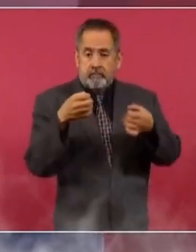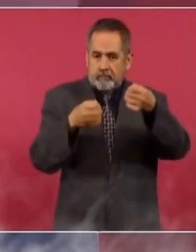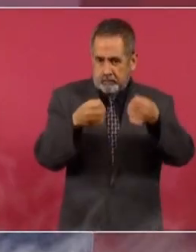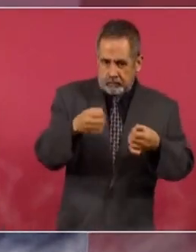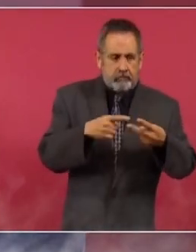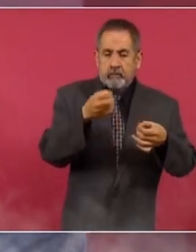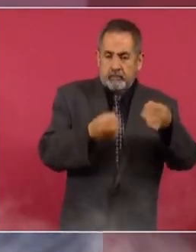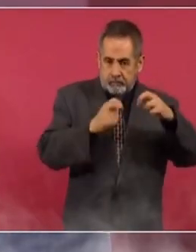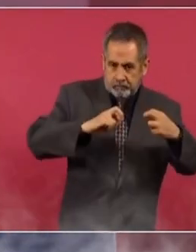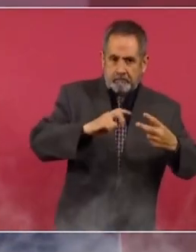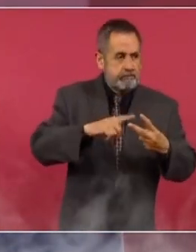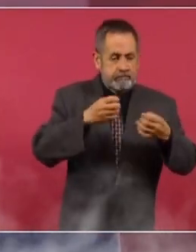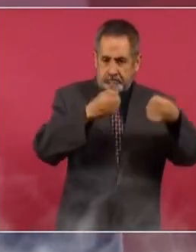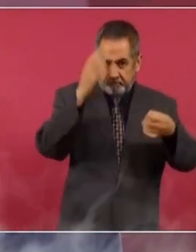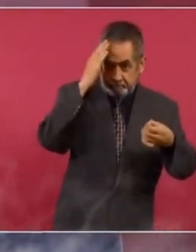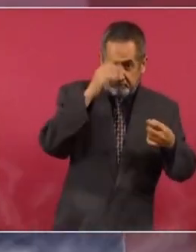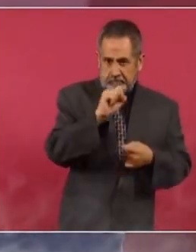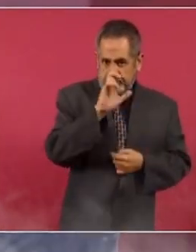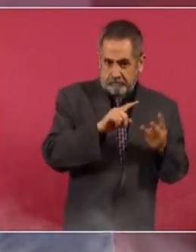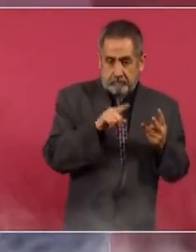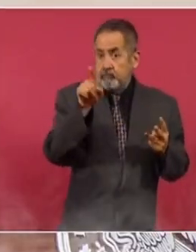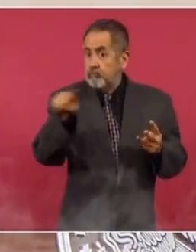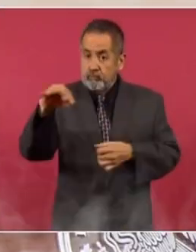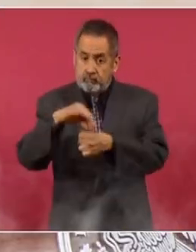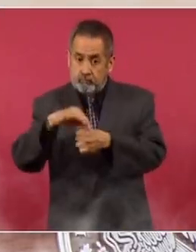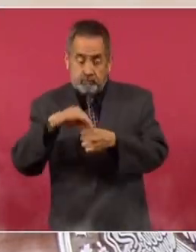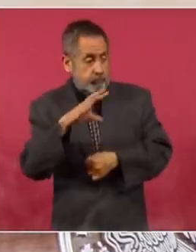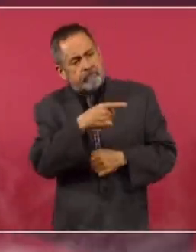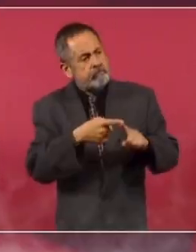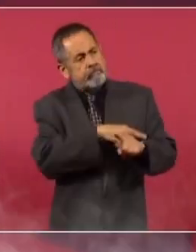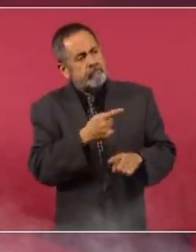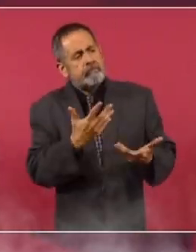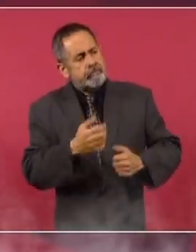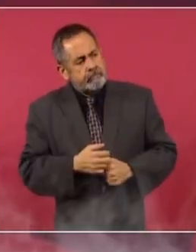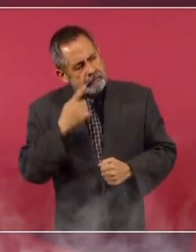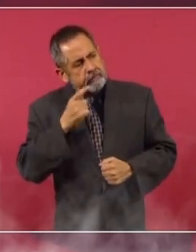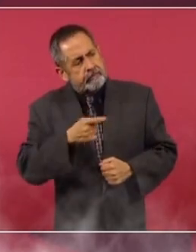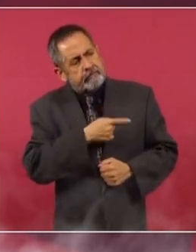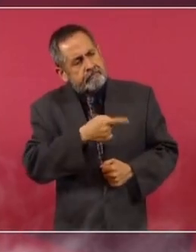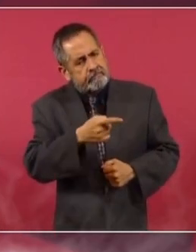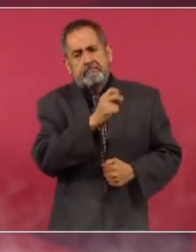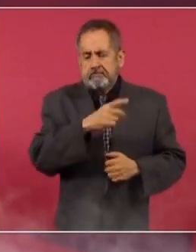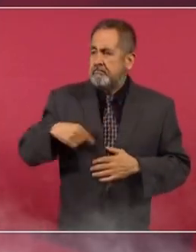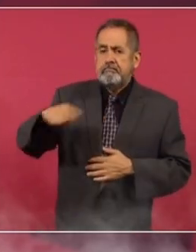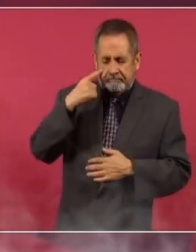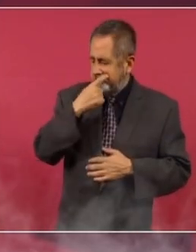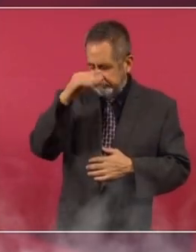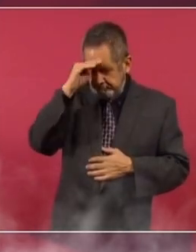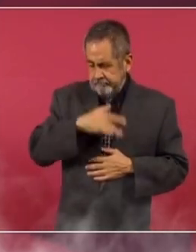magistrados, a los ministros de la Suprema Corte, estoy seguro que la mayoría va a decir sí. ¿Cómo no se va a poder